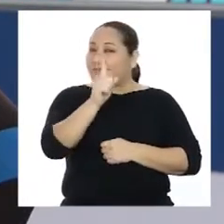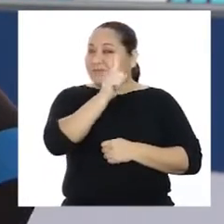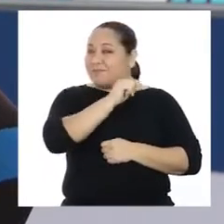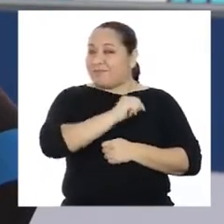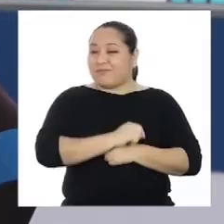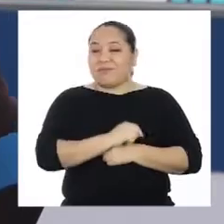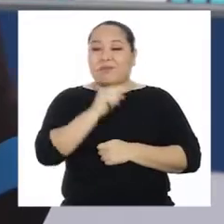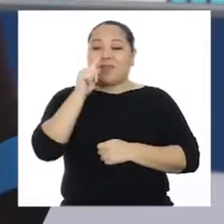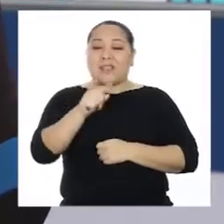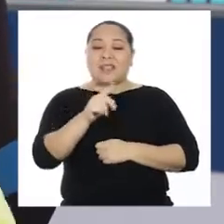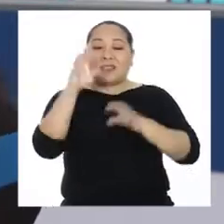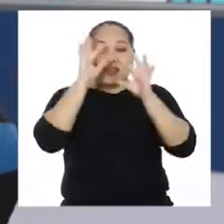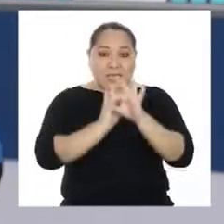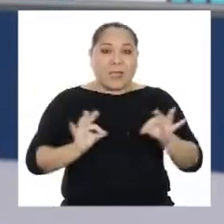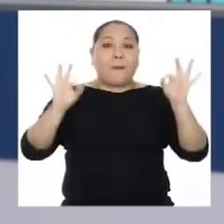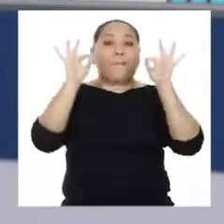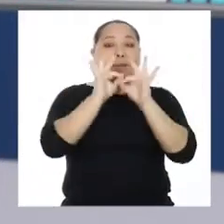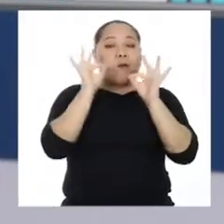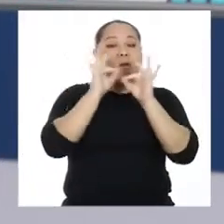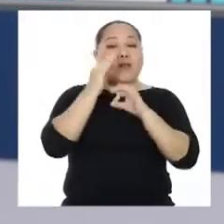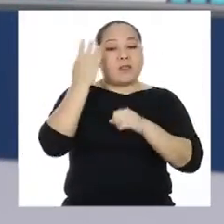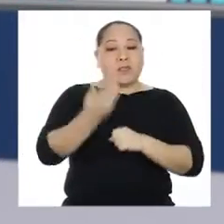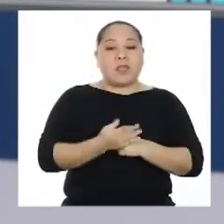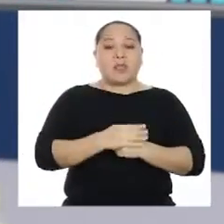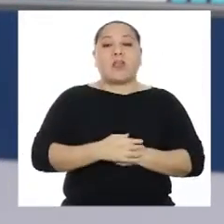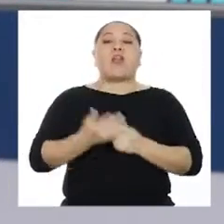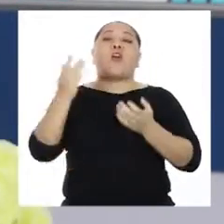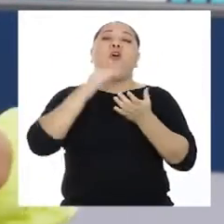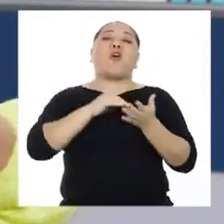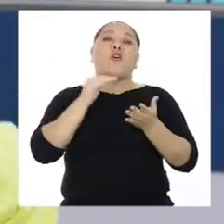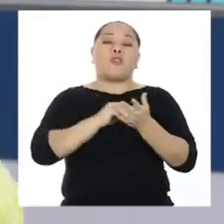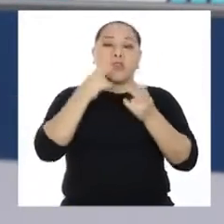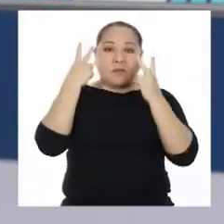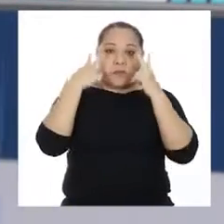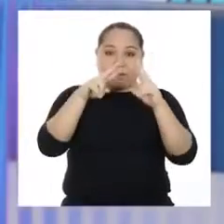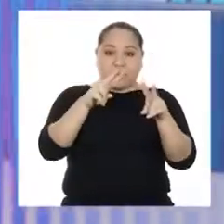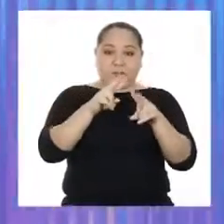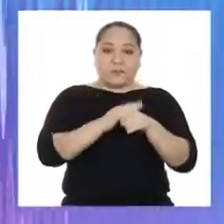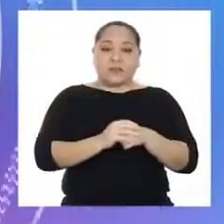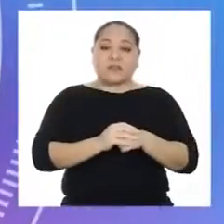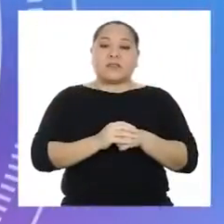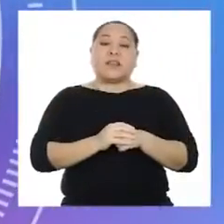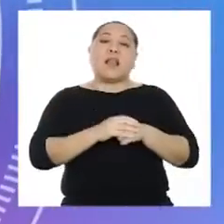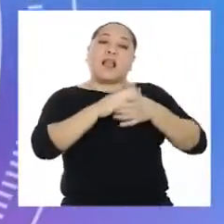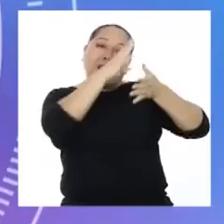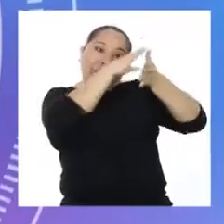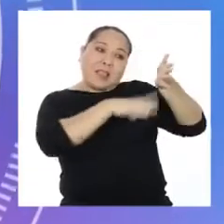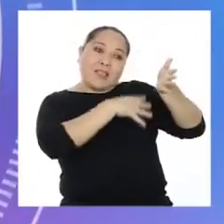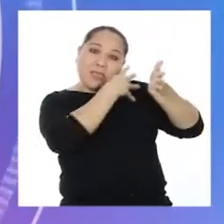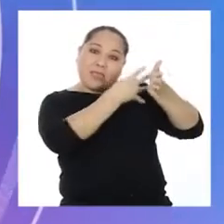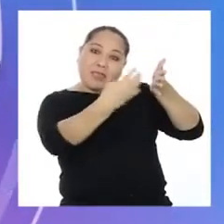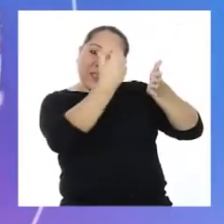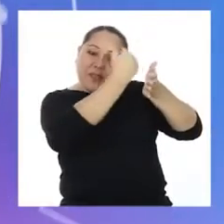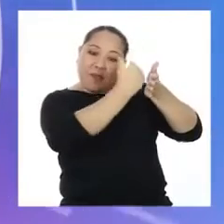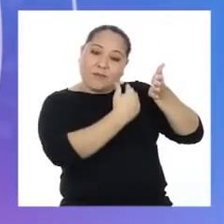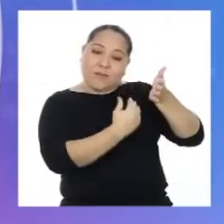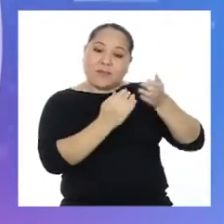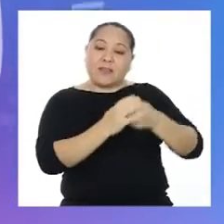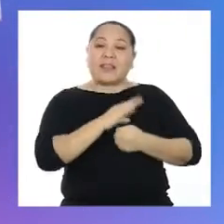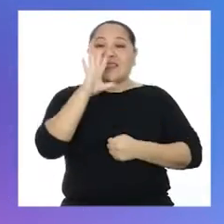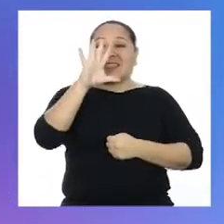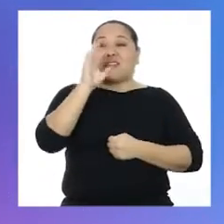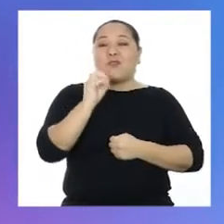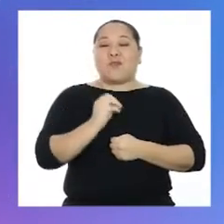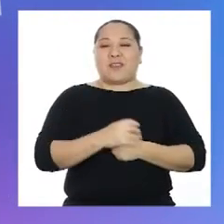Para ello, es importante que volvamos a ver la tabla de frecuencias.